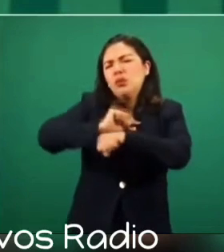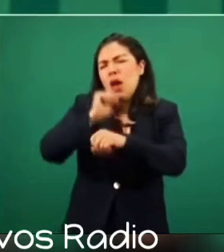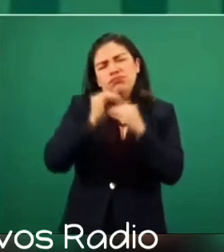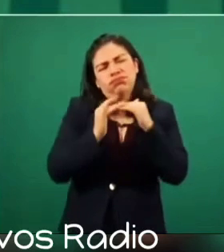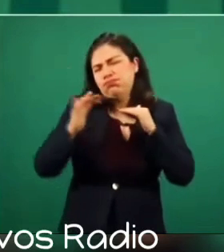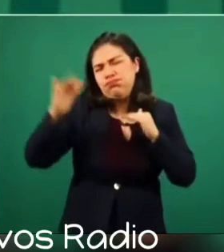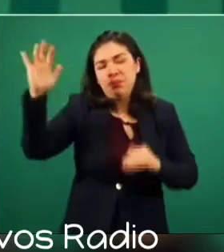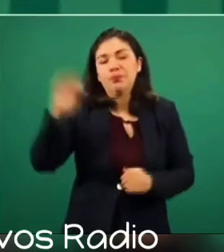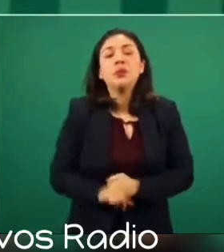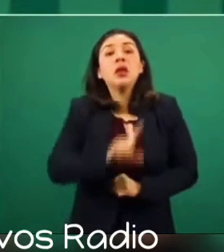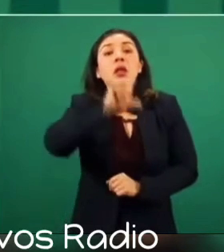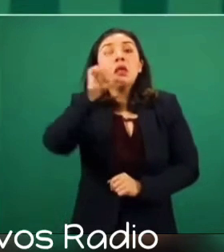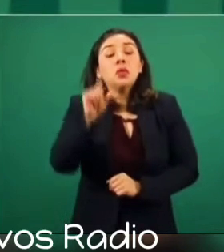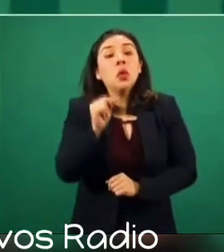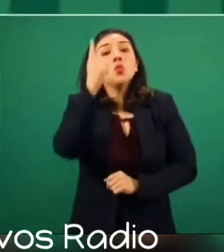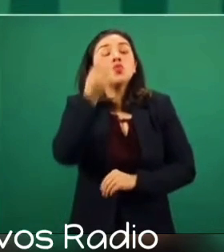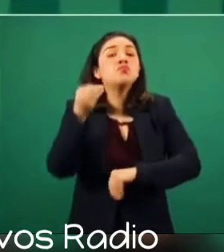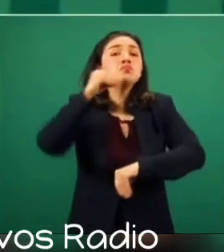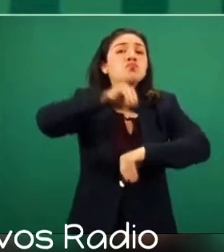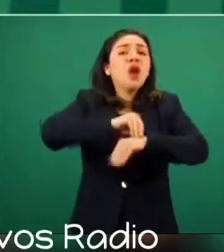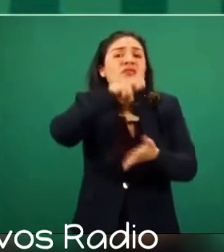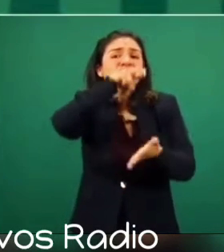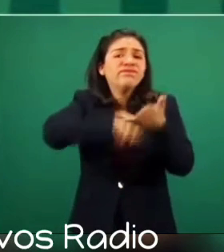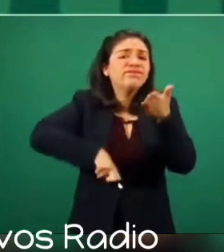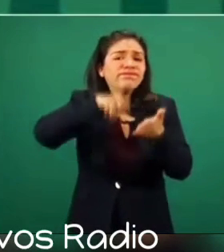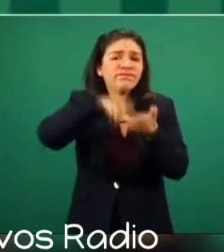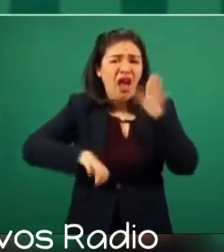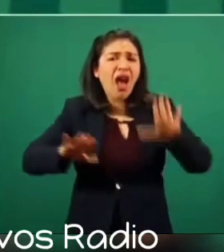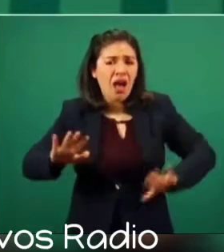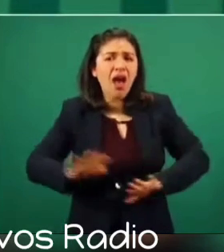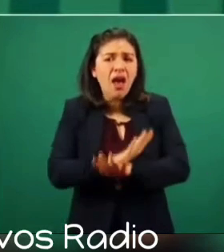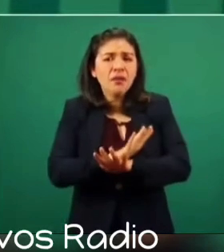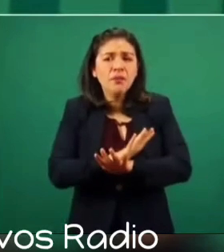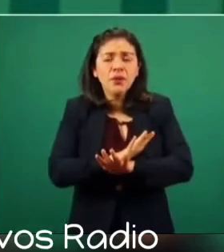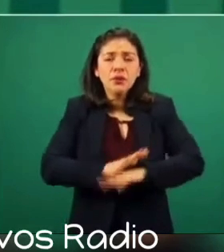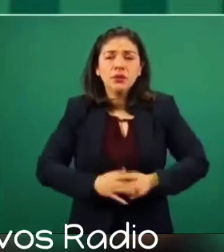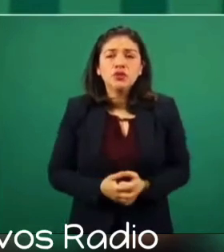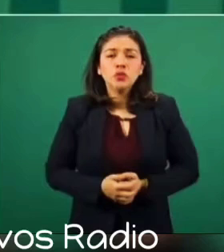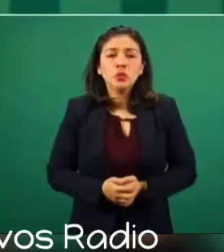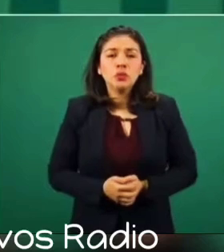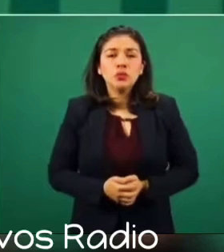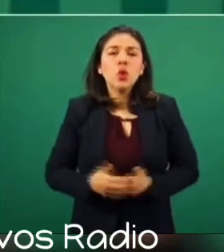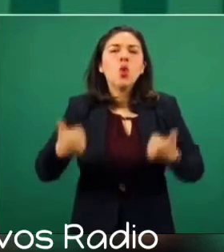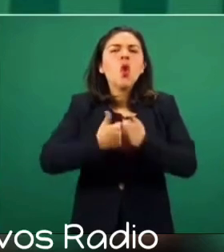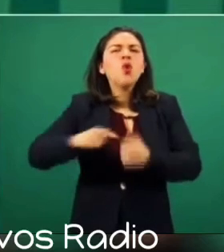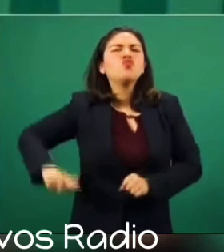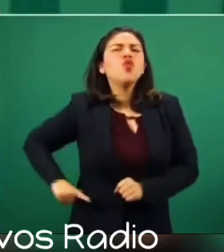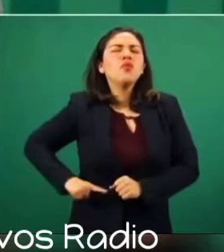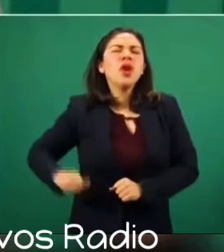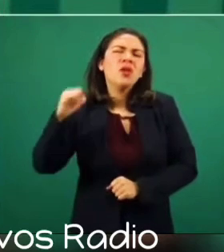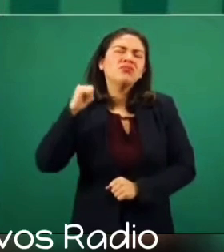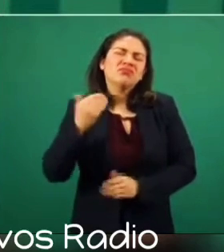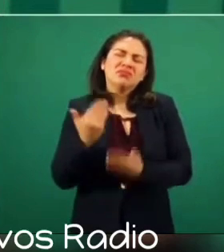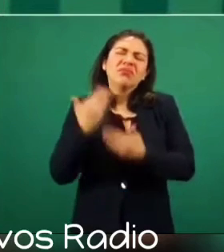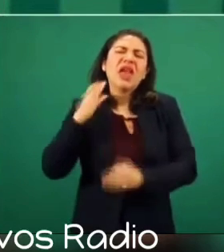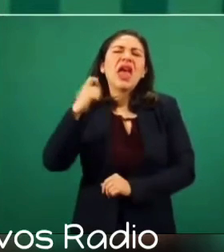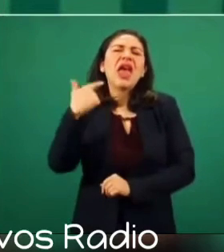Hubo una reforma en el gobierno de Salinas,